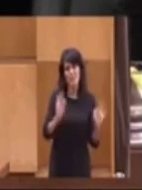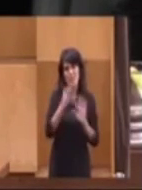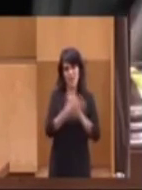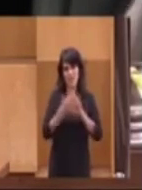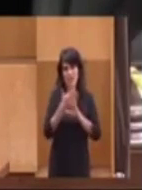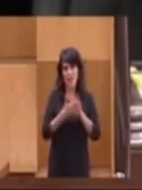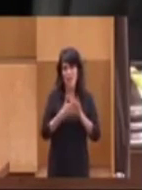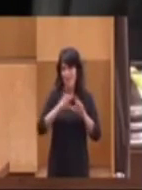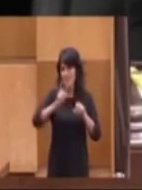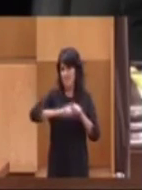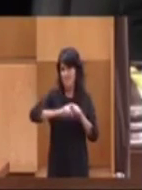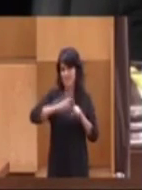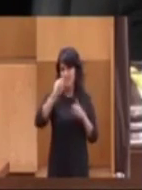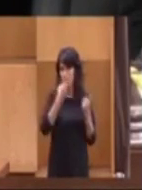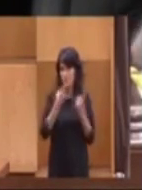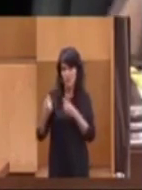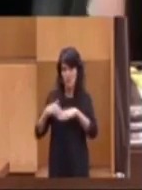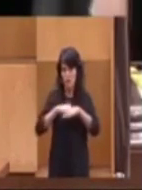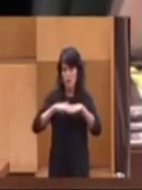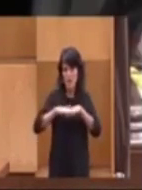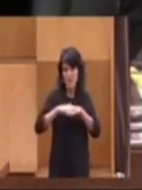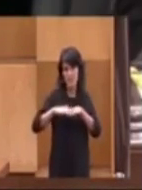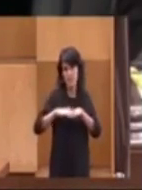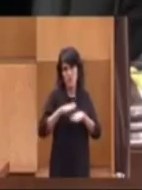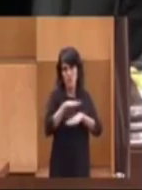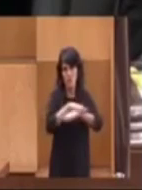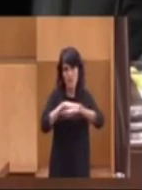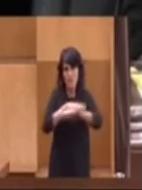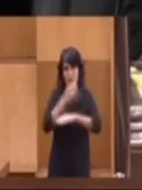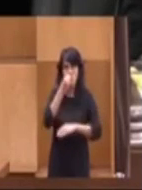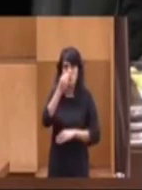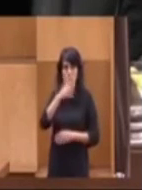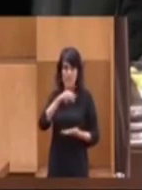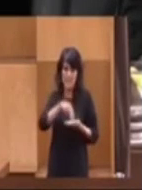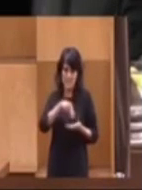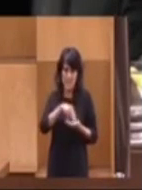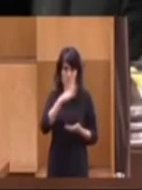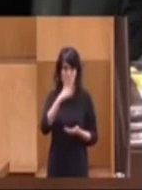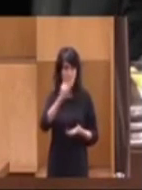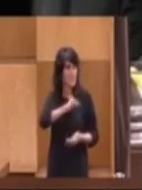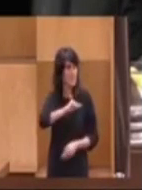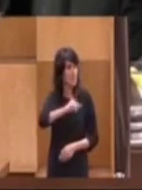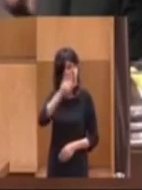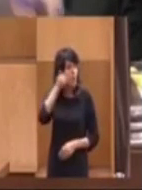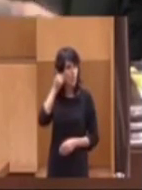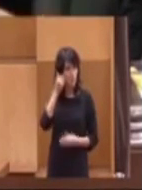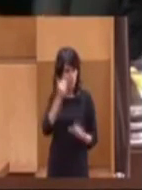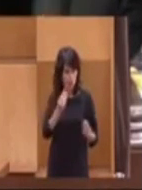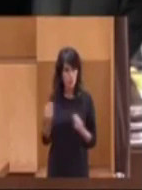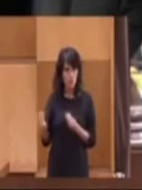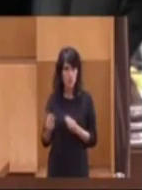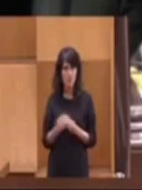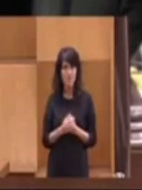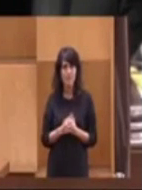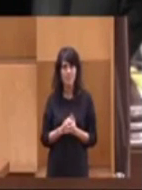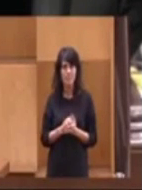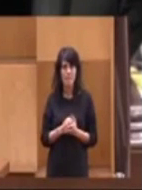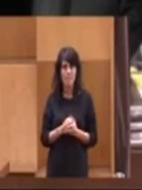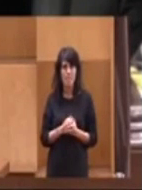de los pilares del Estado de bienestar y le gusta especialmente porque nos sentimos muy orgullosos, nos sentimos muy orgullosos